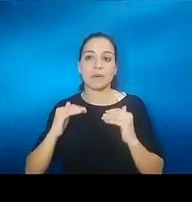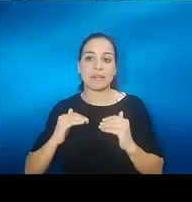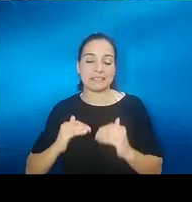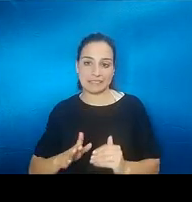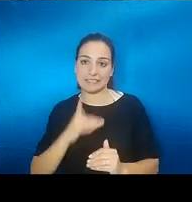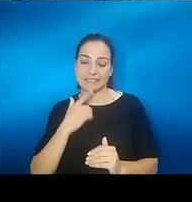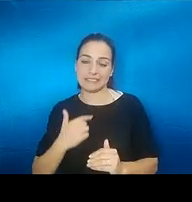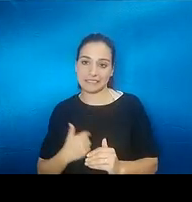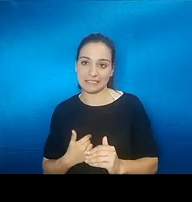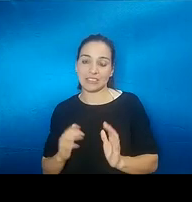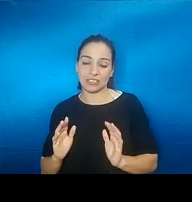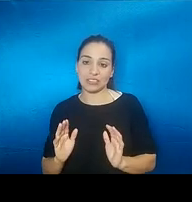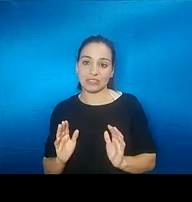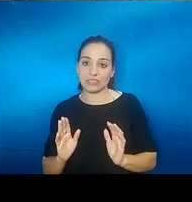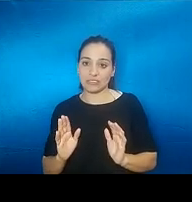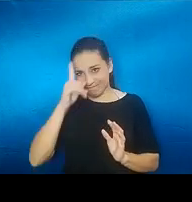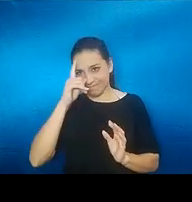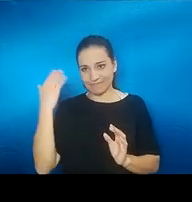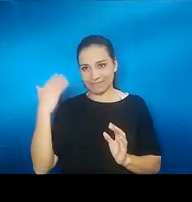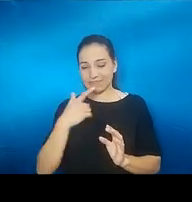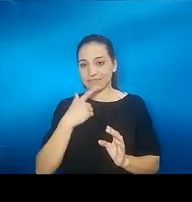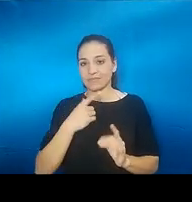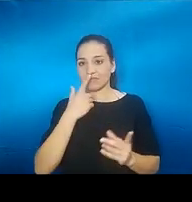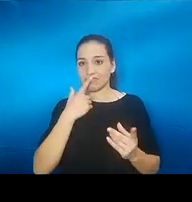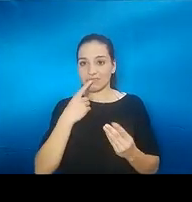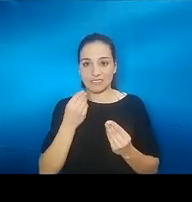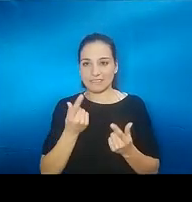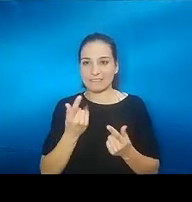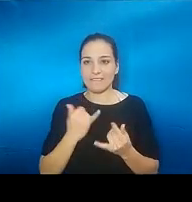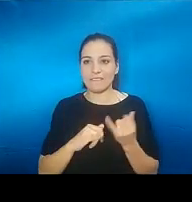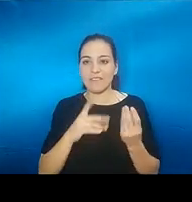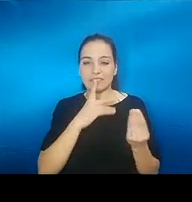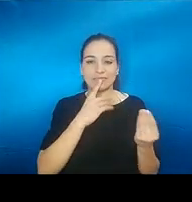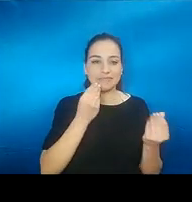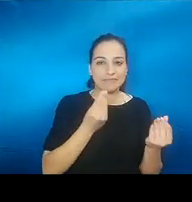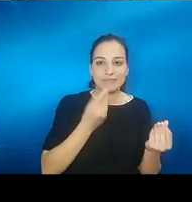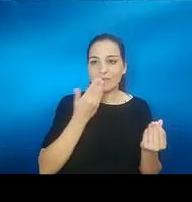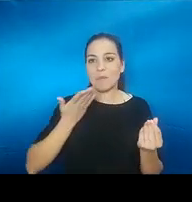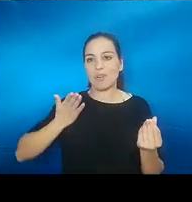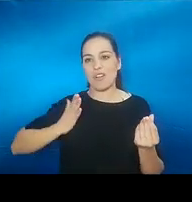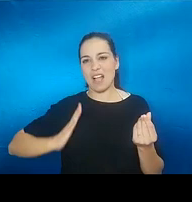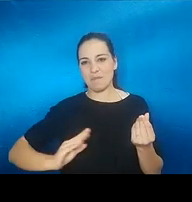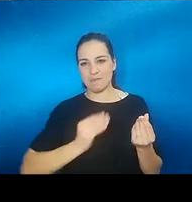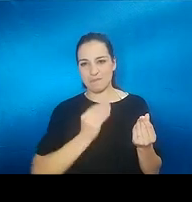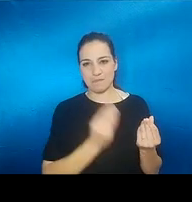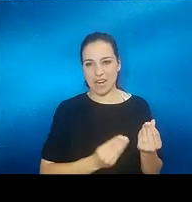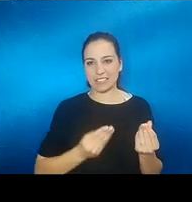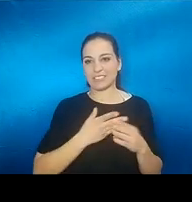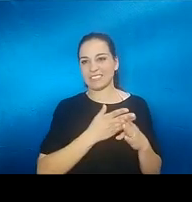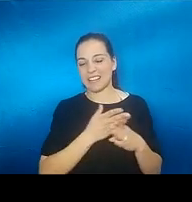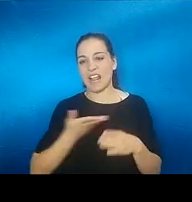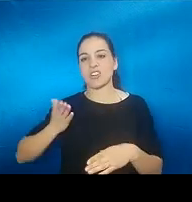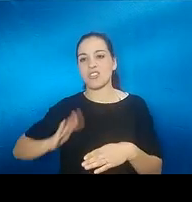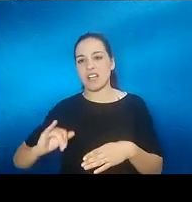percibir los gustos el sabor que no iba a distinguir entre un jamón serrano y un ibérico mi